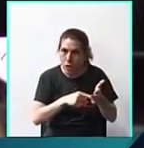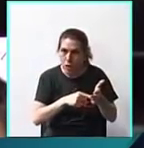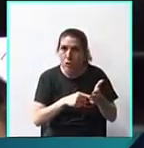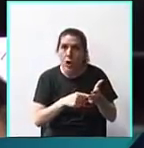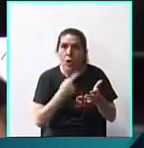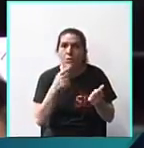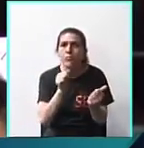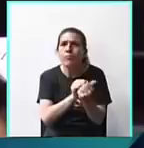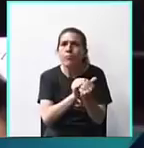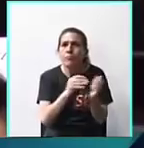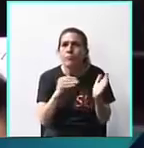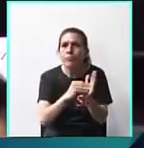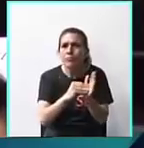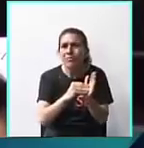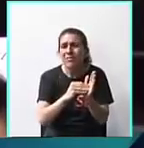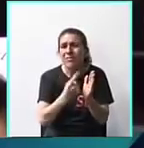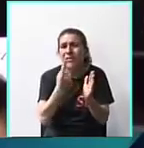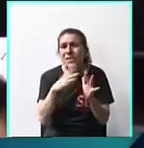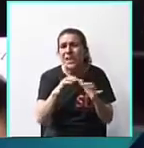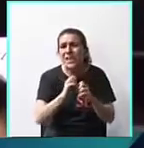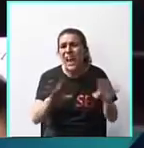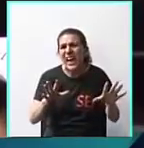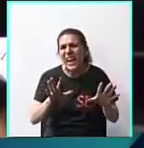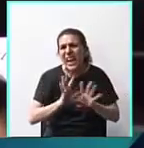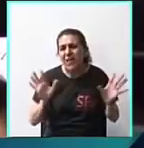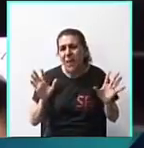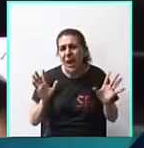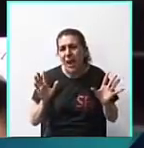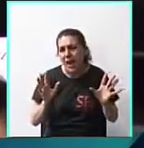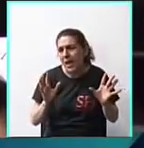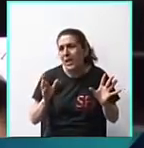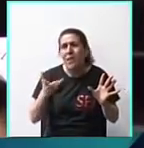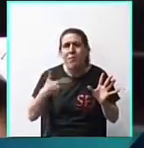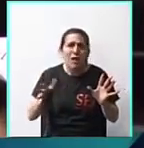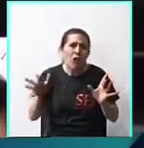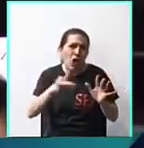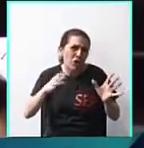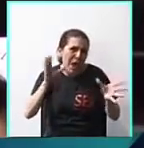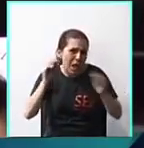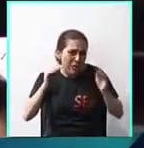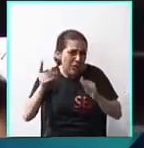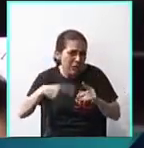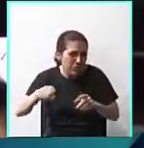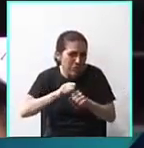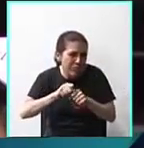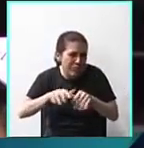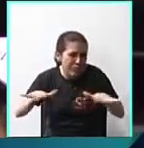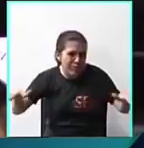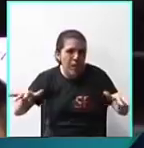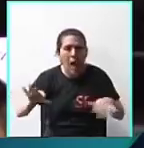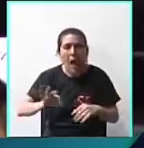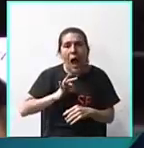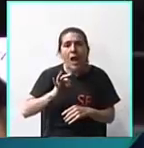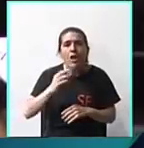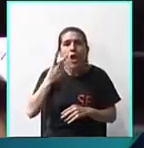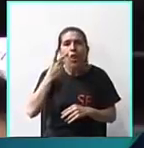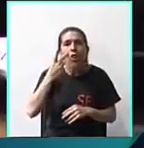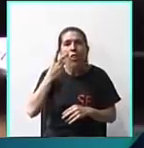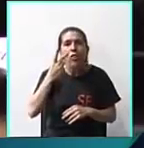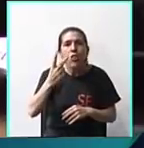sacaban a la luz un caso terrible que va a pasar a ser moneda corriente. En 2016,